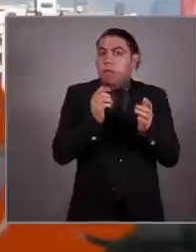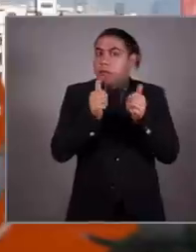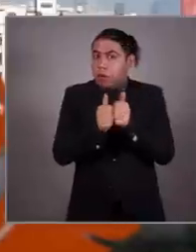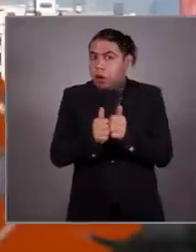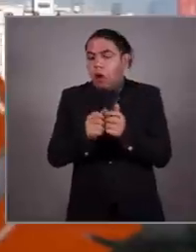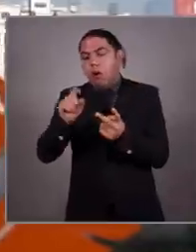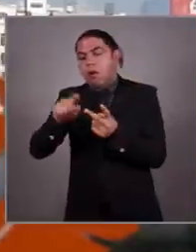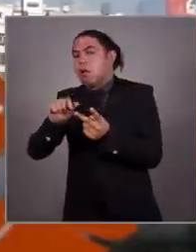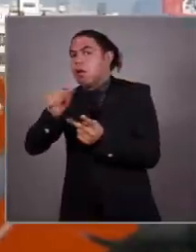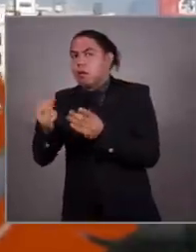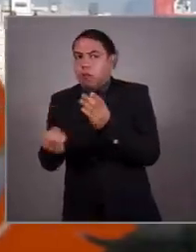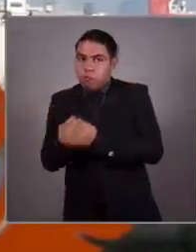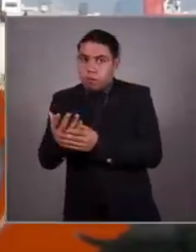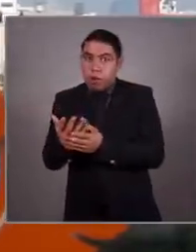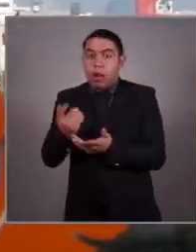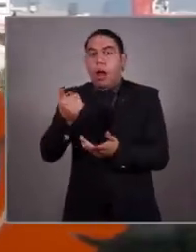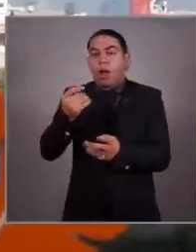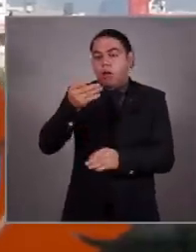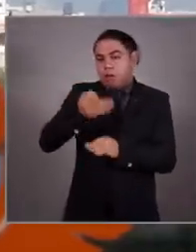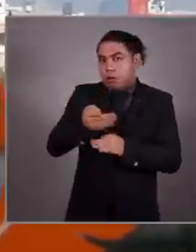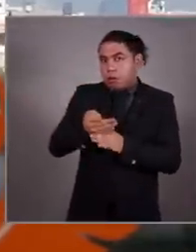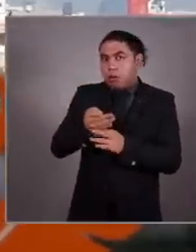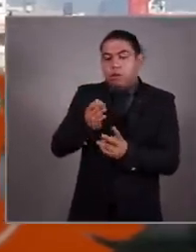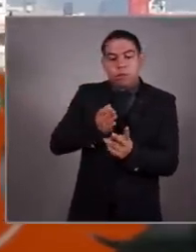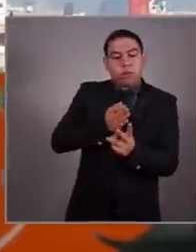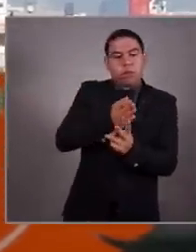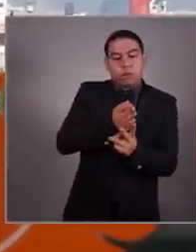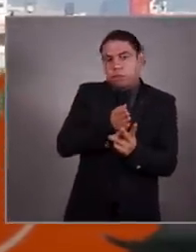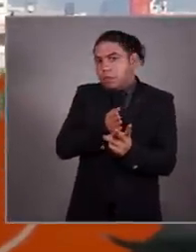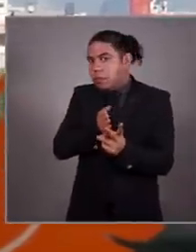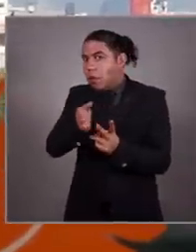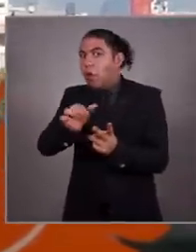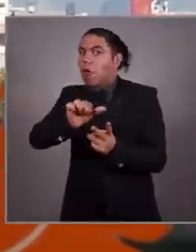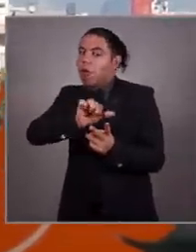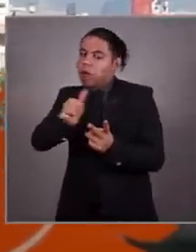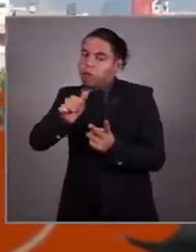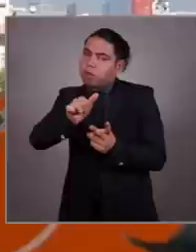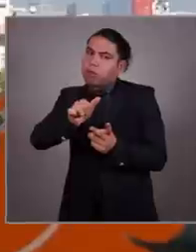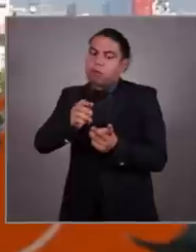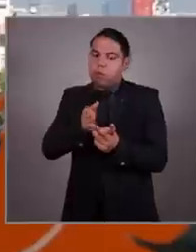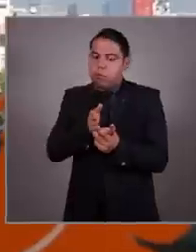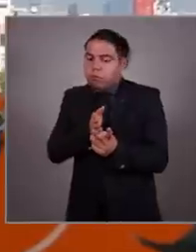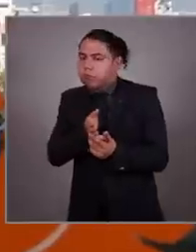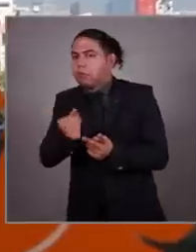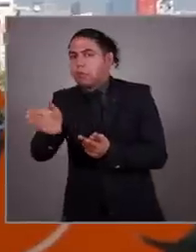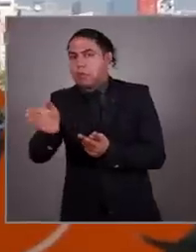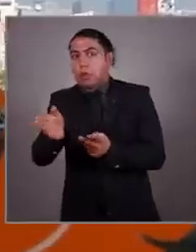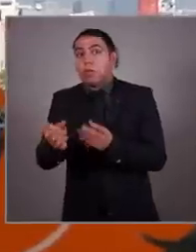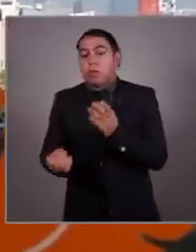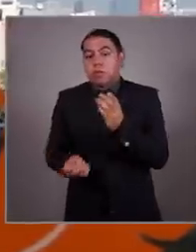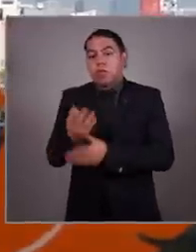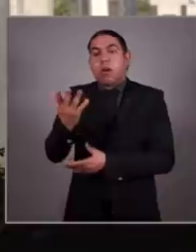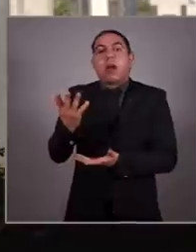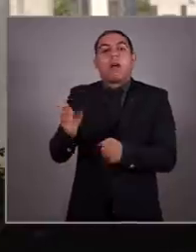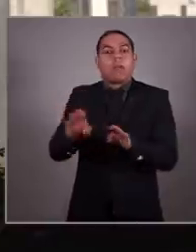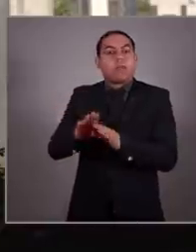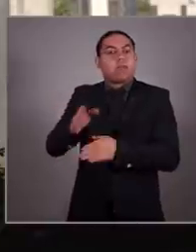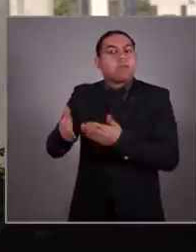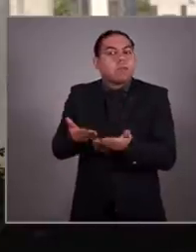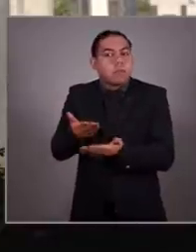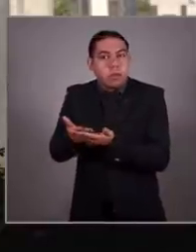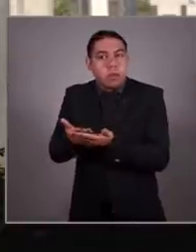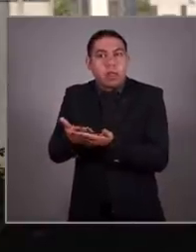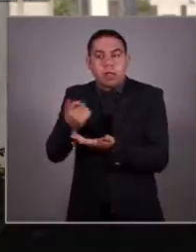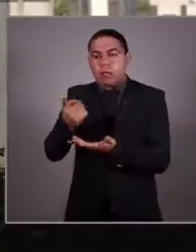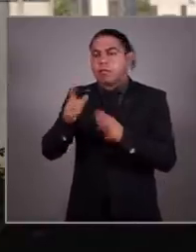aquí para discutir otra vía, otra alternativa, otro camino. El nuevo trato es esa